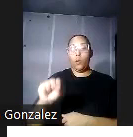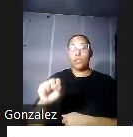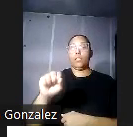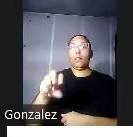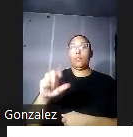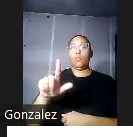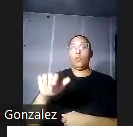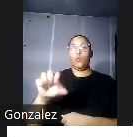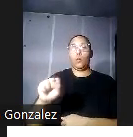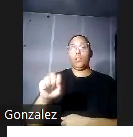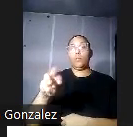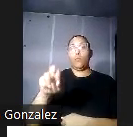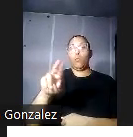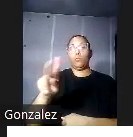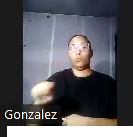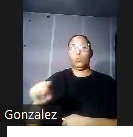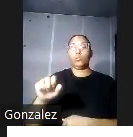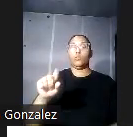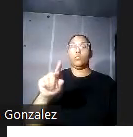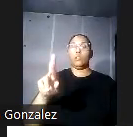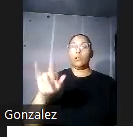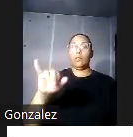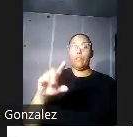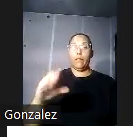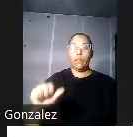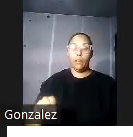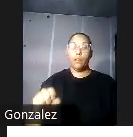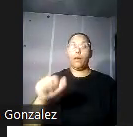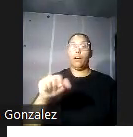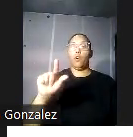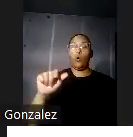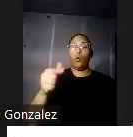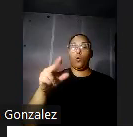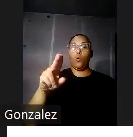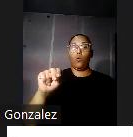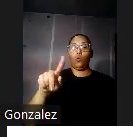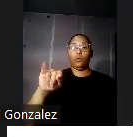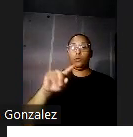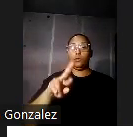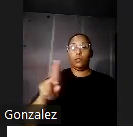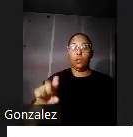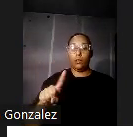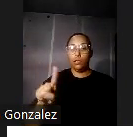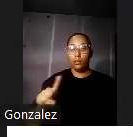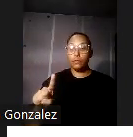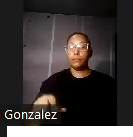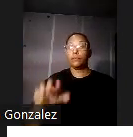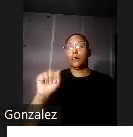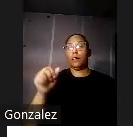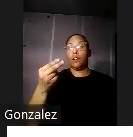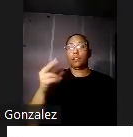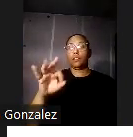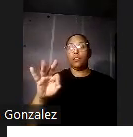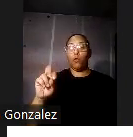y Félix Córdoba Dávila. El doctor Pedro Gutiérrez y Garavide y el doctor Bélica Ashford aparecieron en